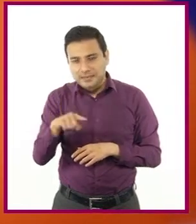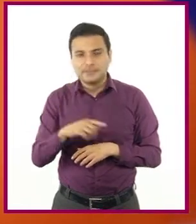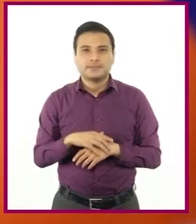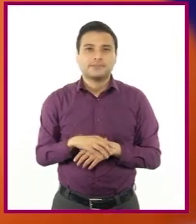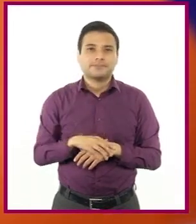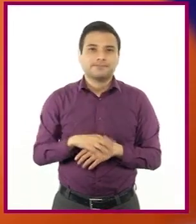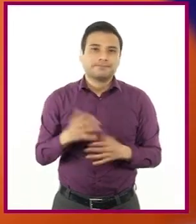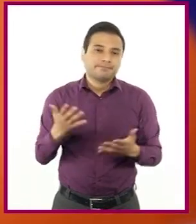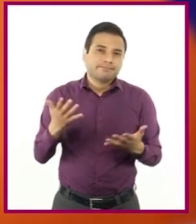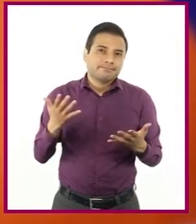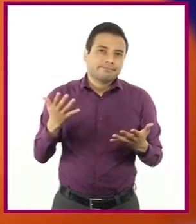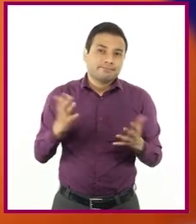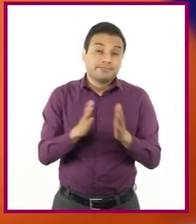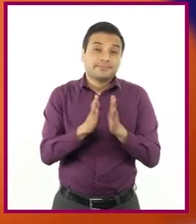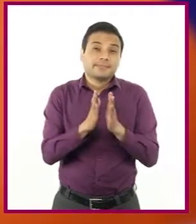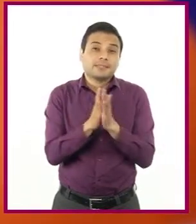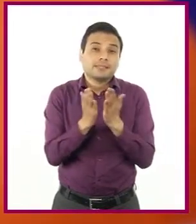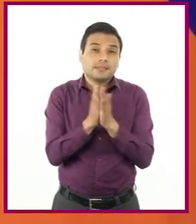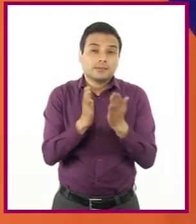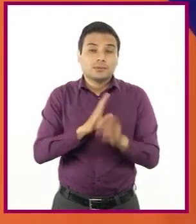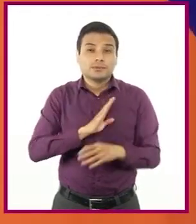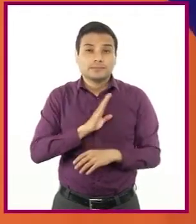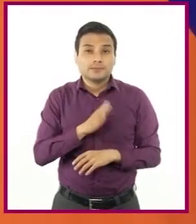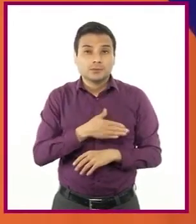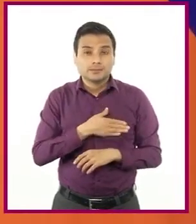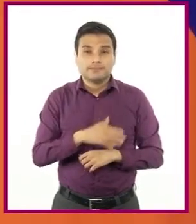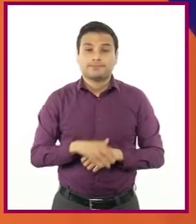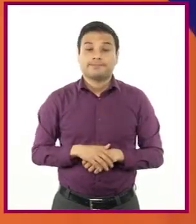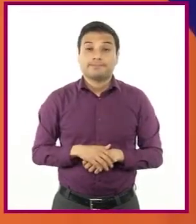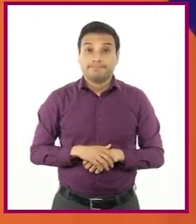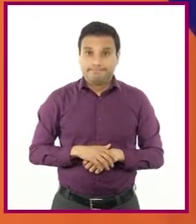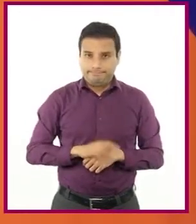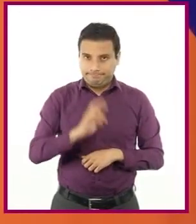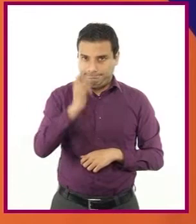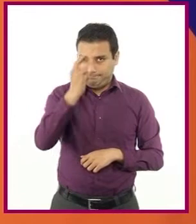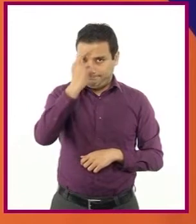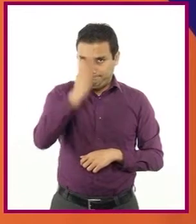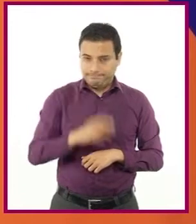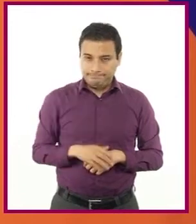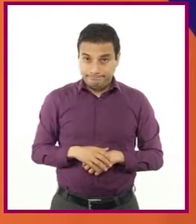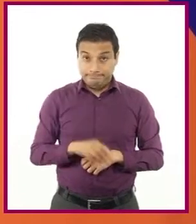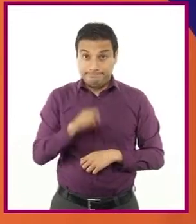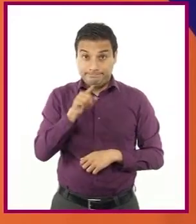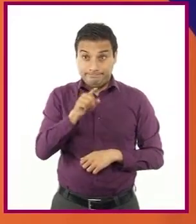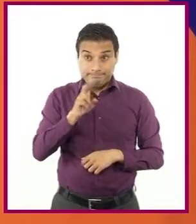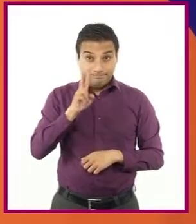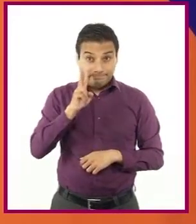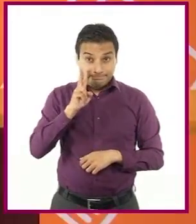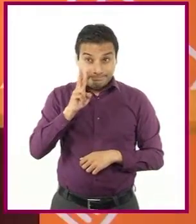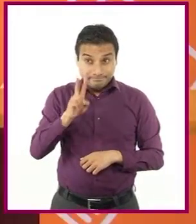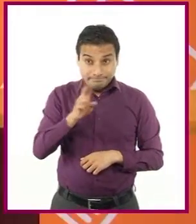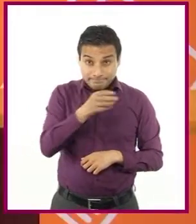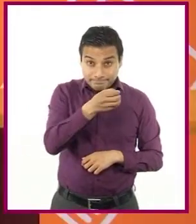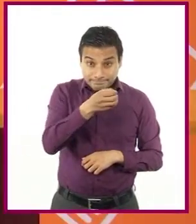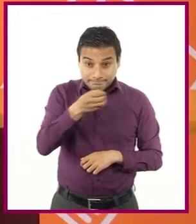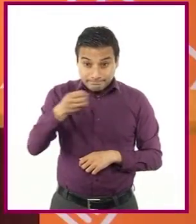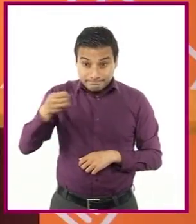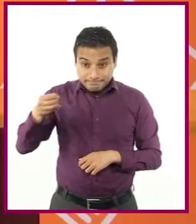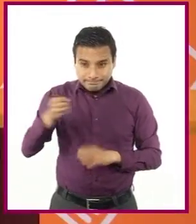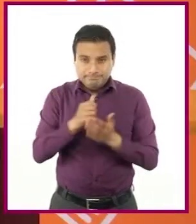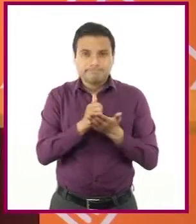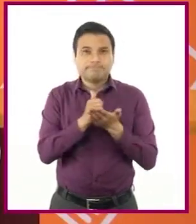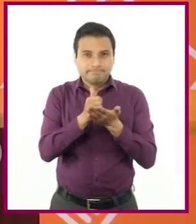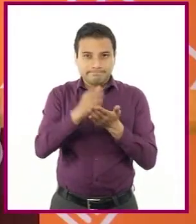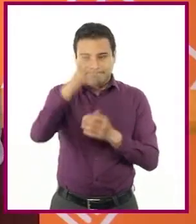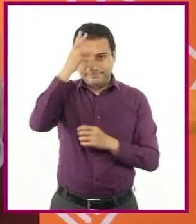podría ayudarles tener a la mano su libro de texto. Recuerden que todo lo que vean es para reforzar su conocimiento. Así que les recomiendo